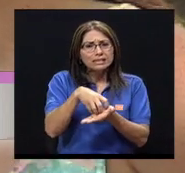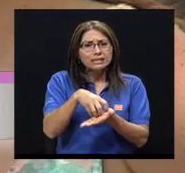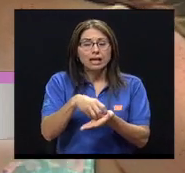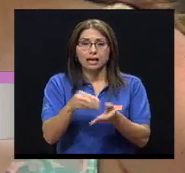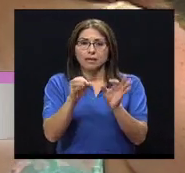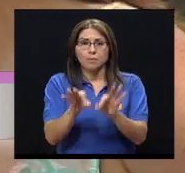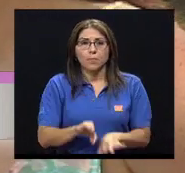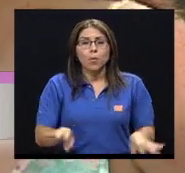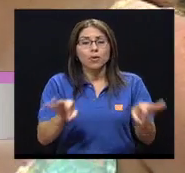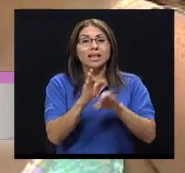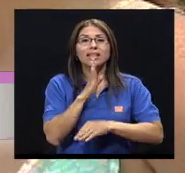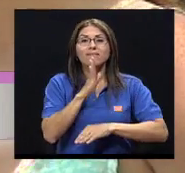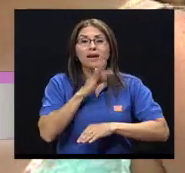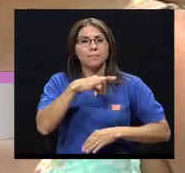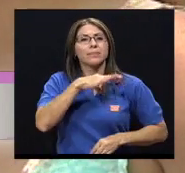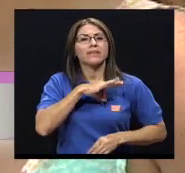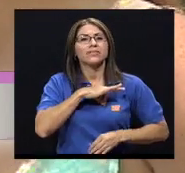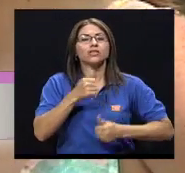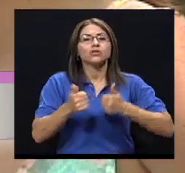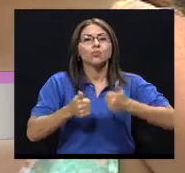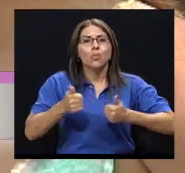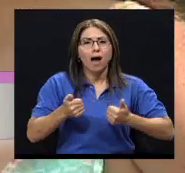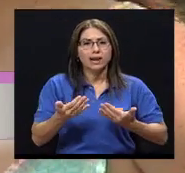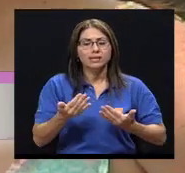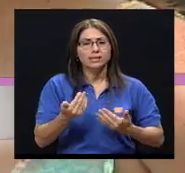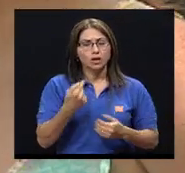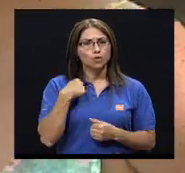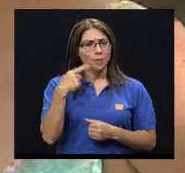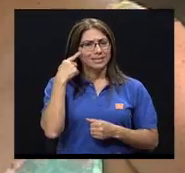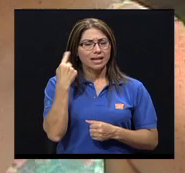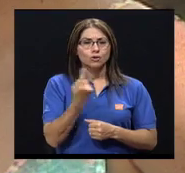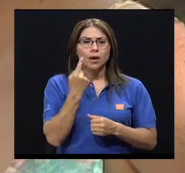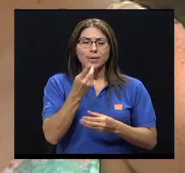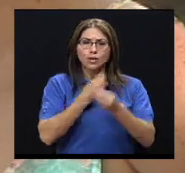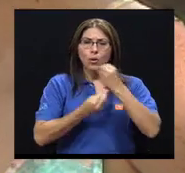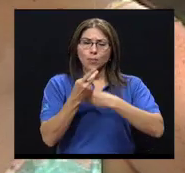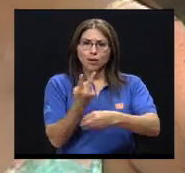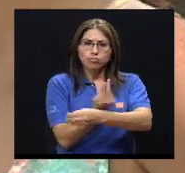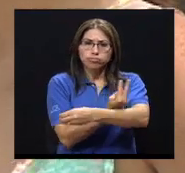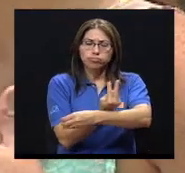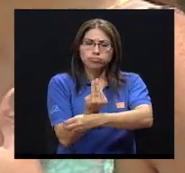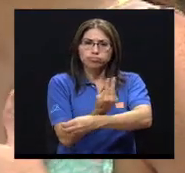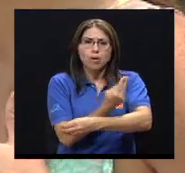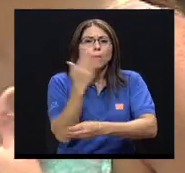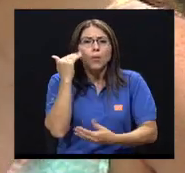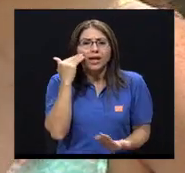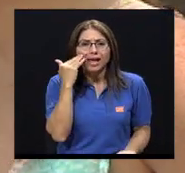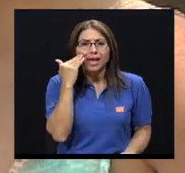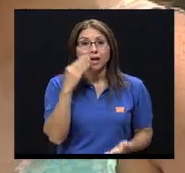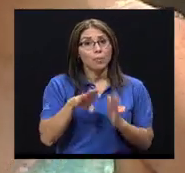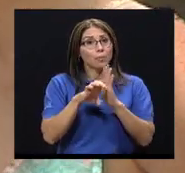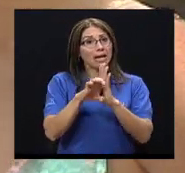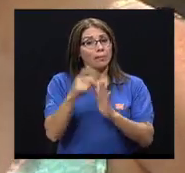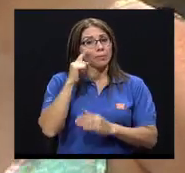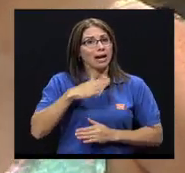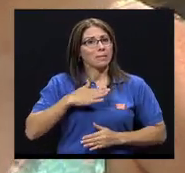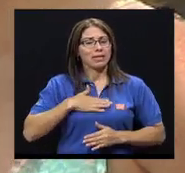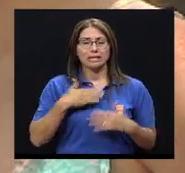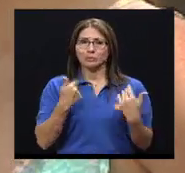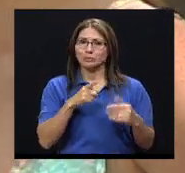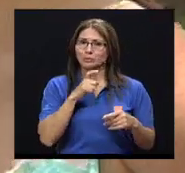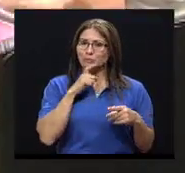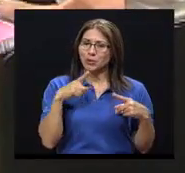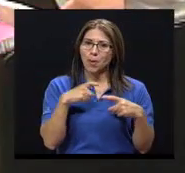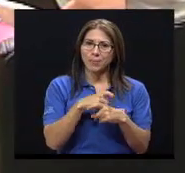eso, ¿verdad? Los beneficios, ¿por qué debería yo de pensar en una dieta vegetariana? Por ejemplo, en mi caso, le confieso, sería muy complicado.